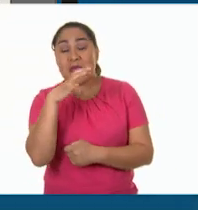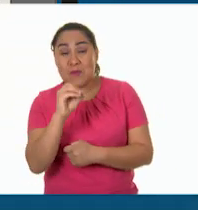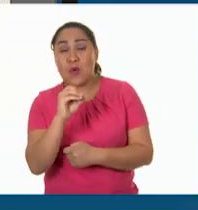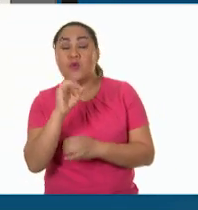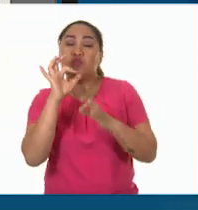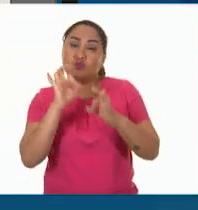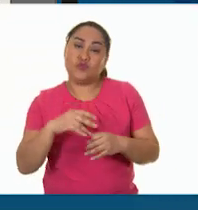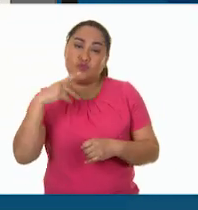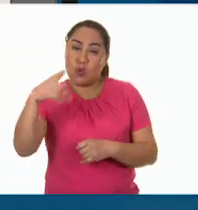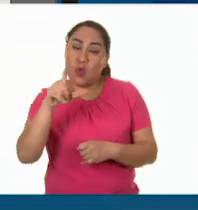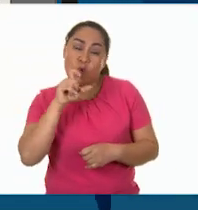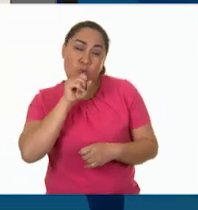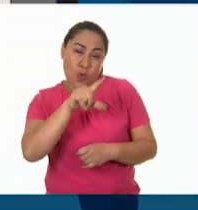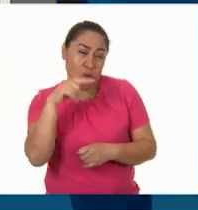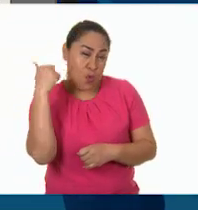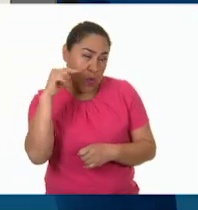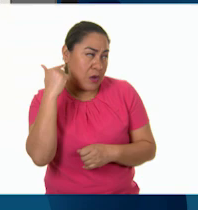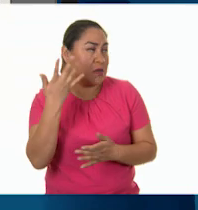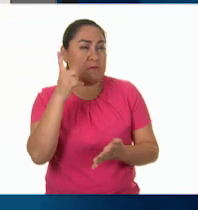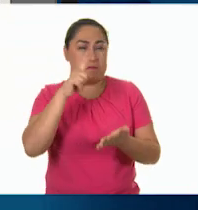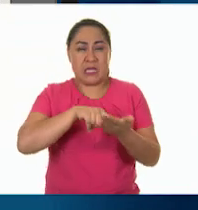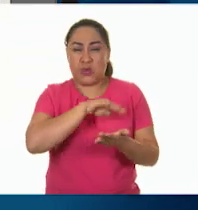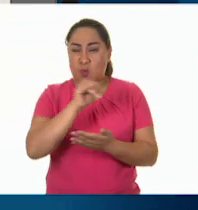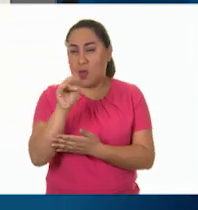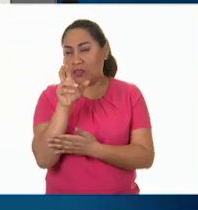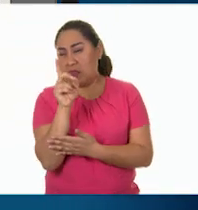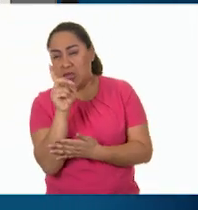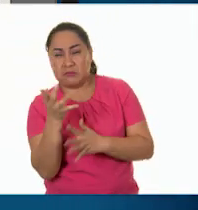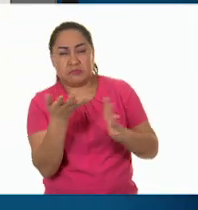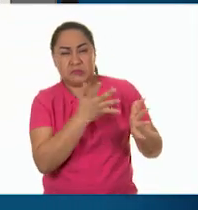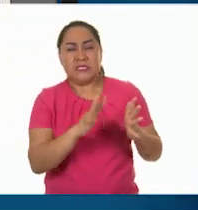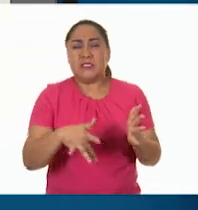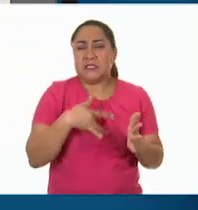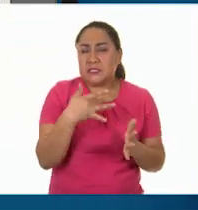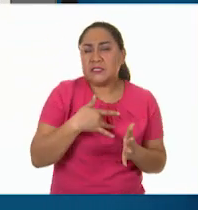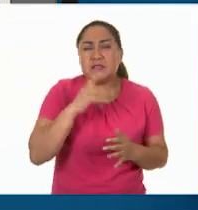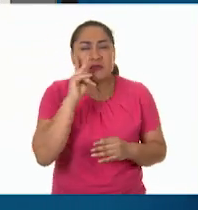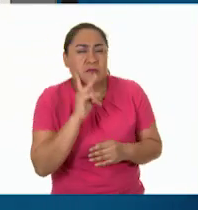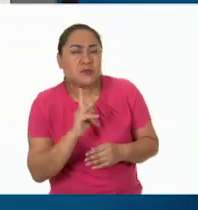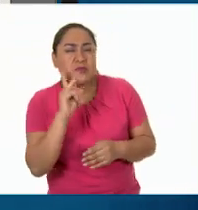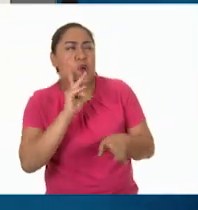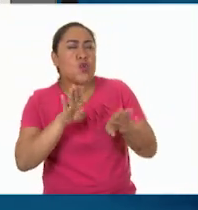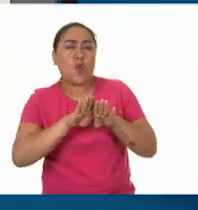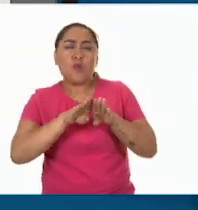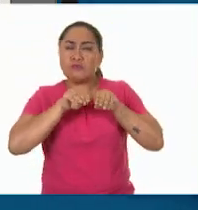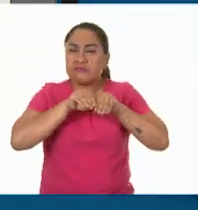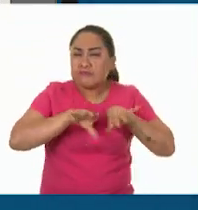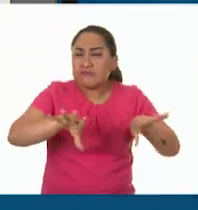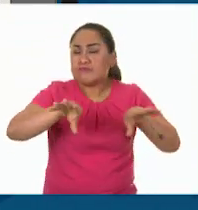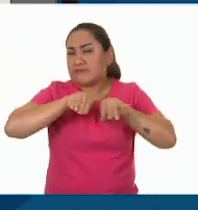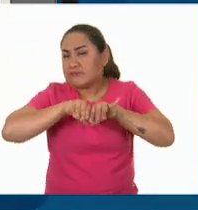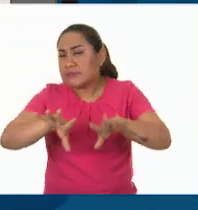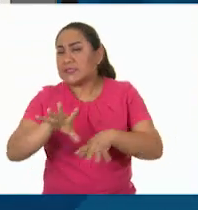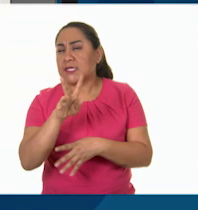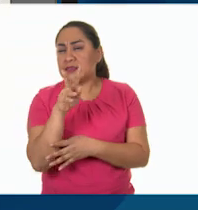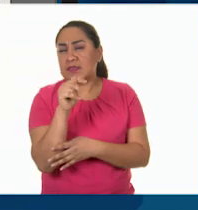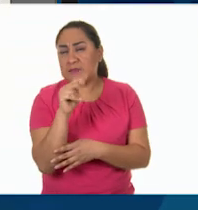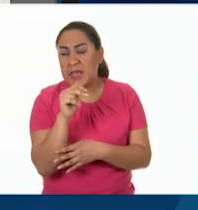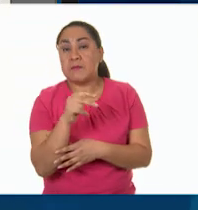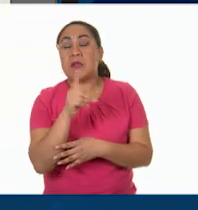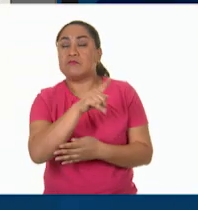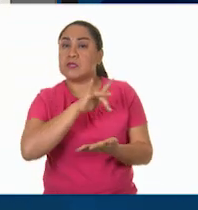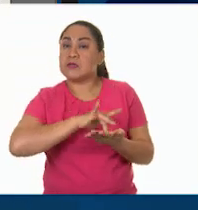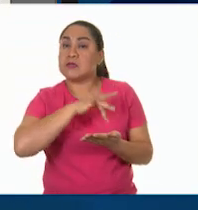origen tapatío que desde los finales de los años 30 empezó a experimentar con los sistemas de transmisión televisiva. Aunque su gran